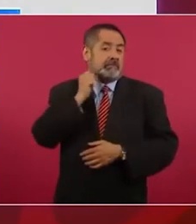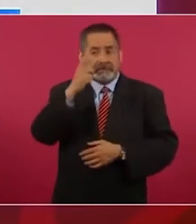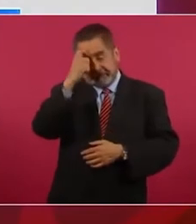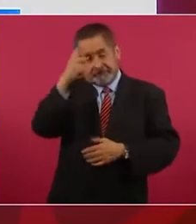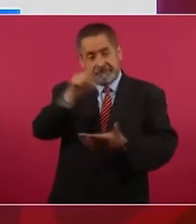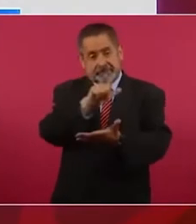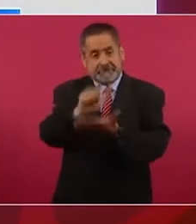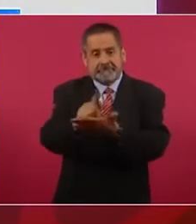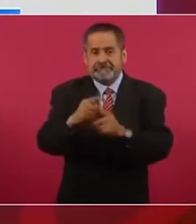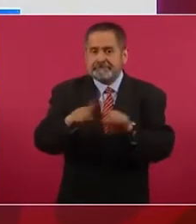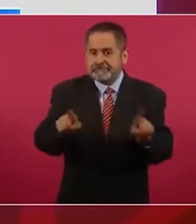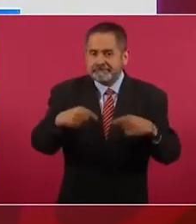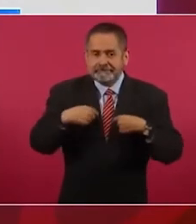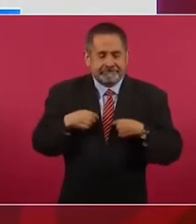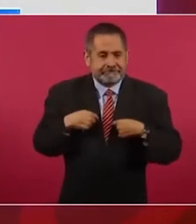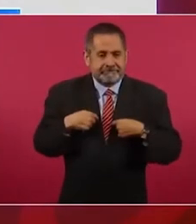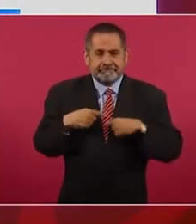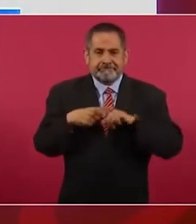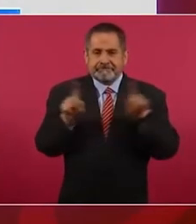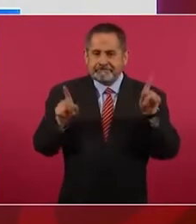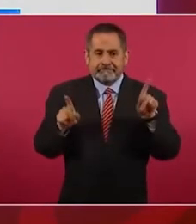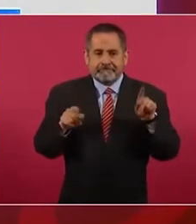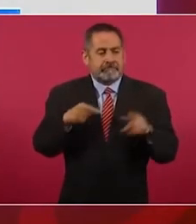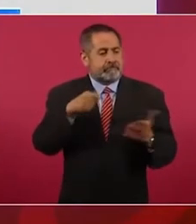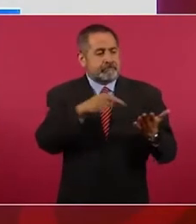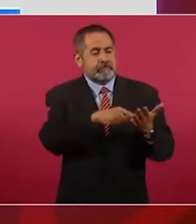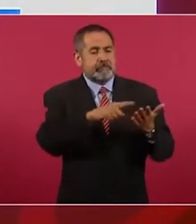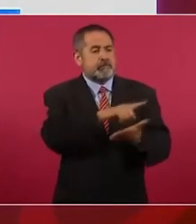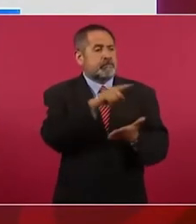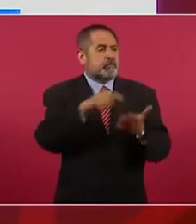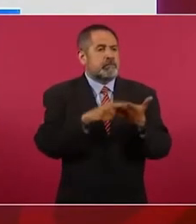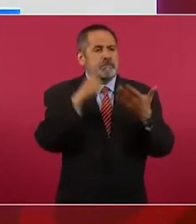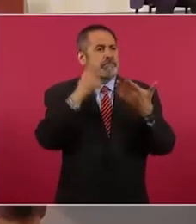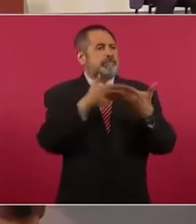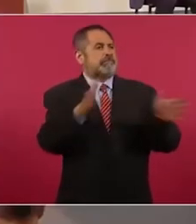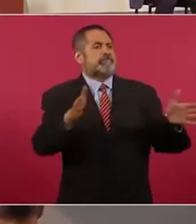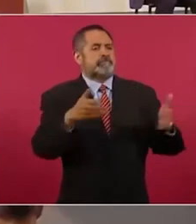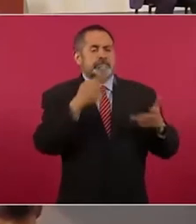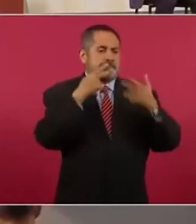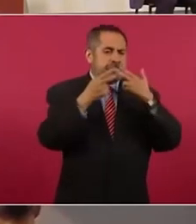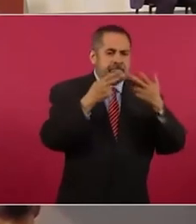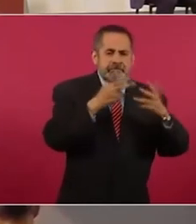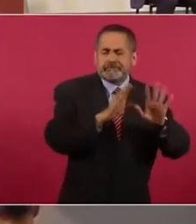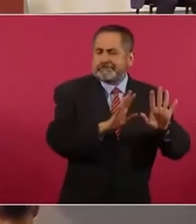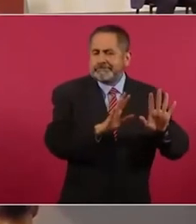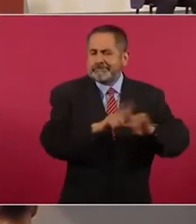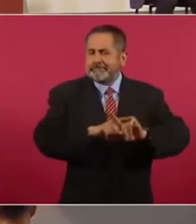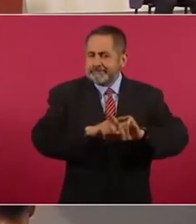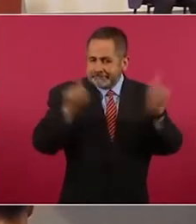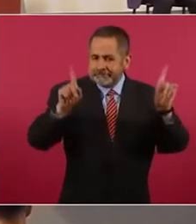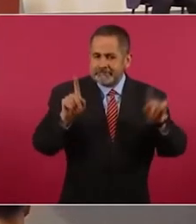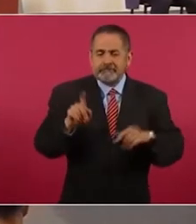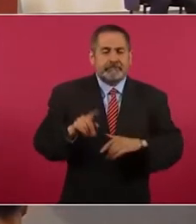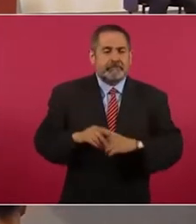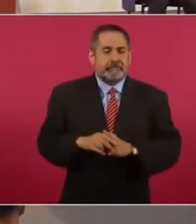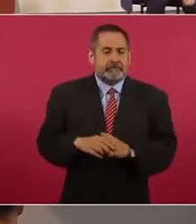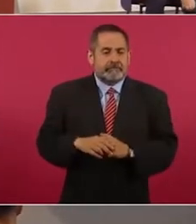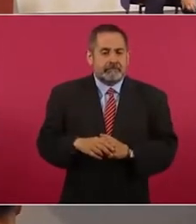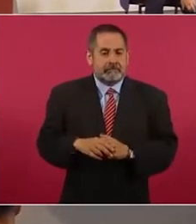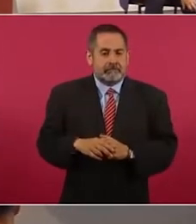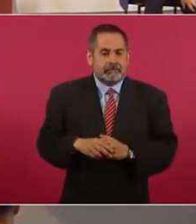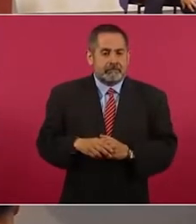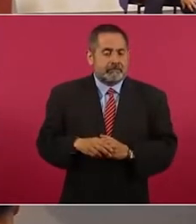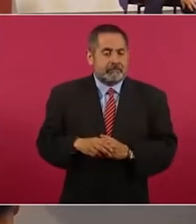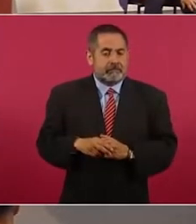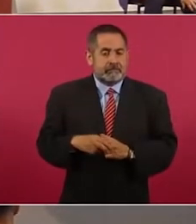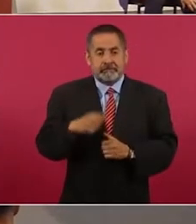para espacios abiertos. Pero este es… Ah, este